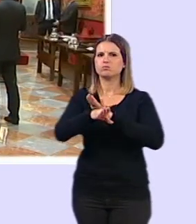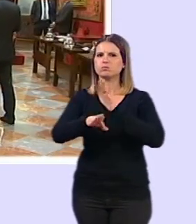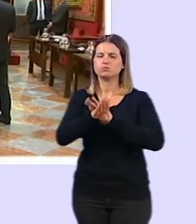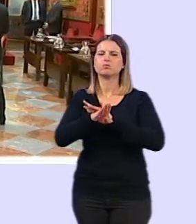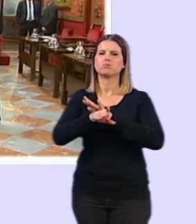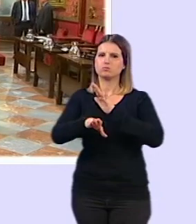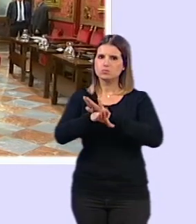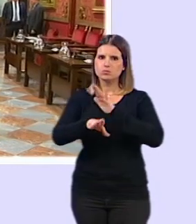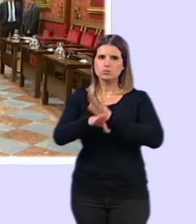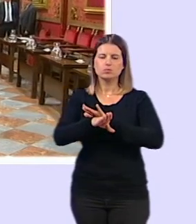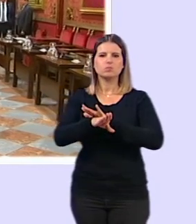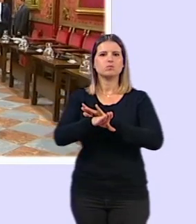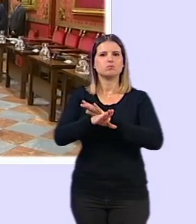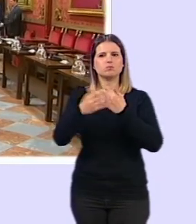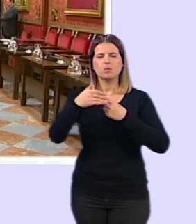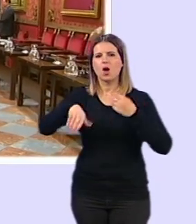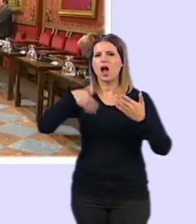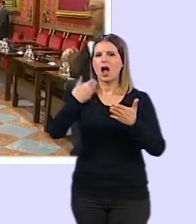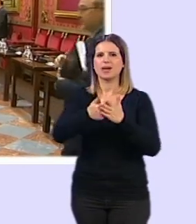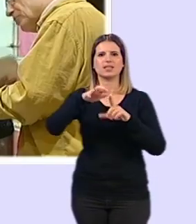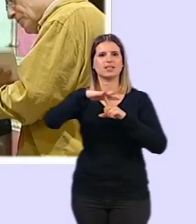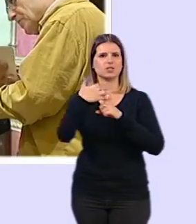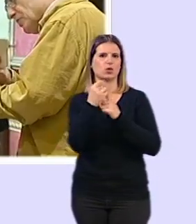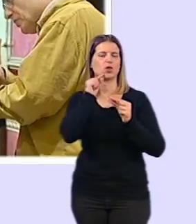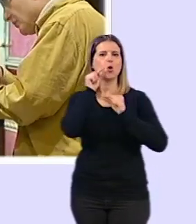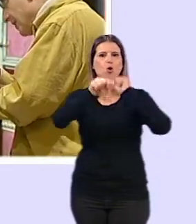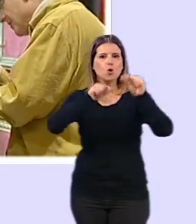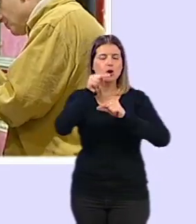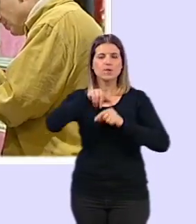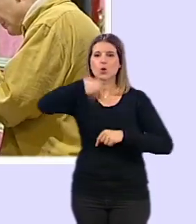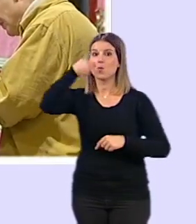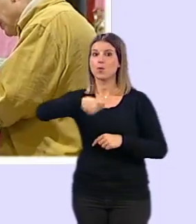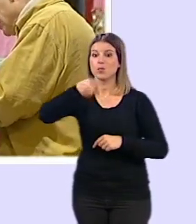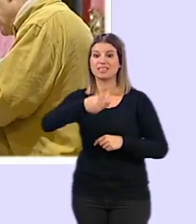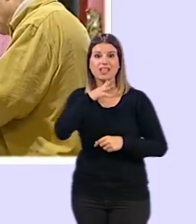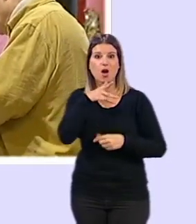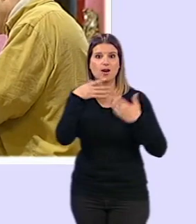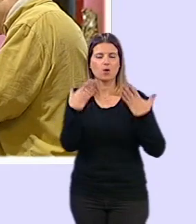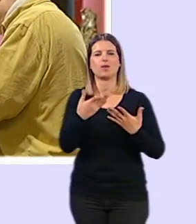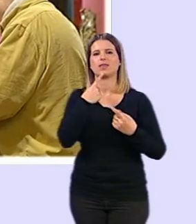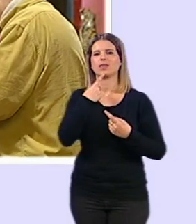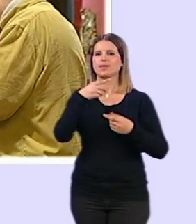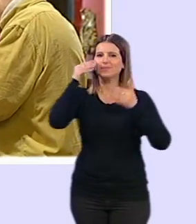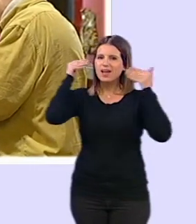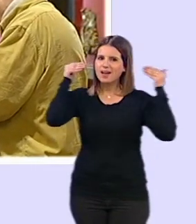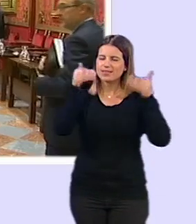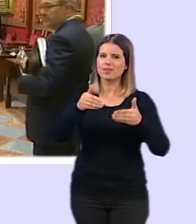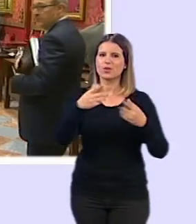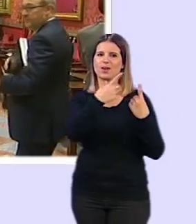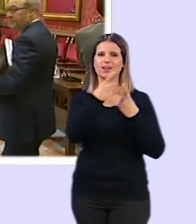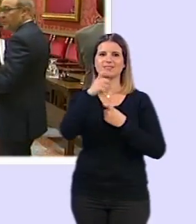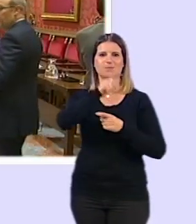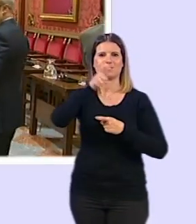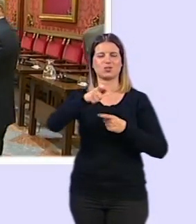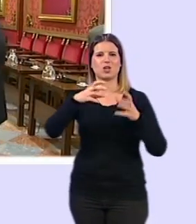suavizarán la crítica mientras dure la pandemia, porque lo fundamental ahora, afirman, es atender las necesidades de